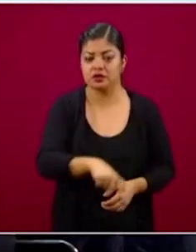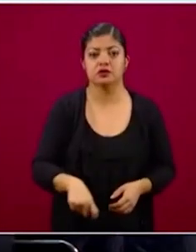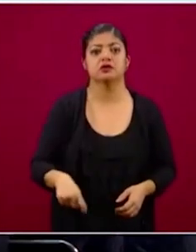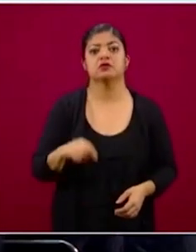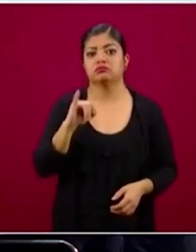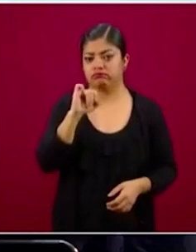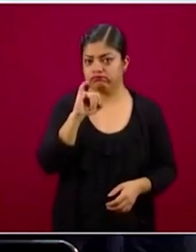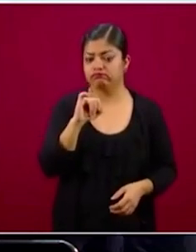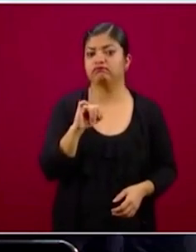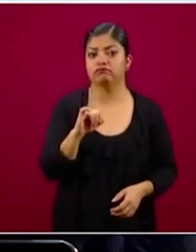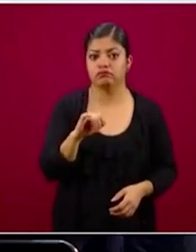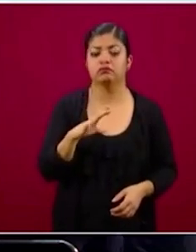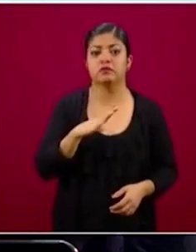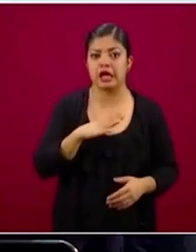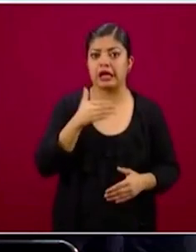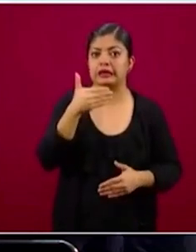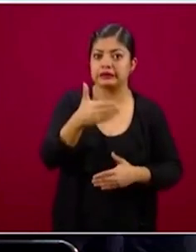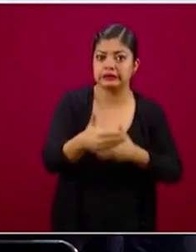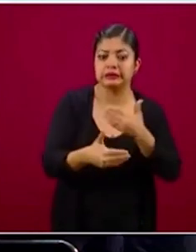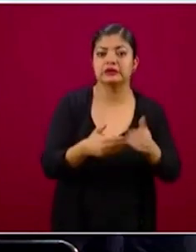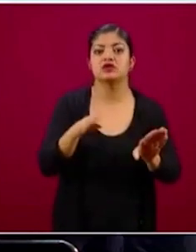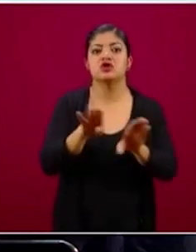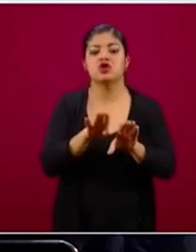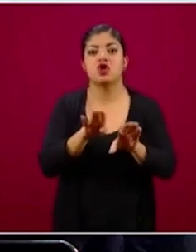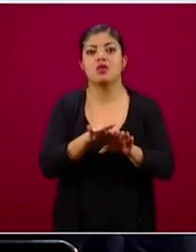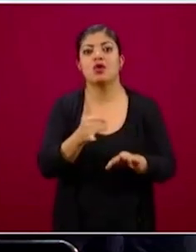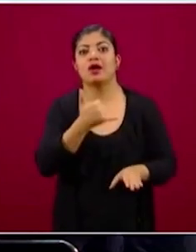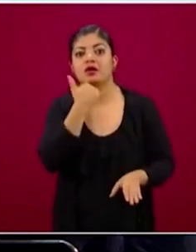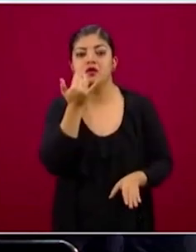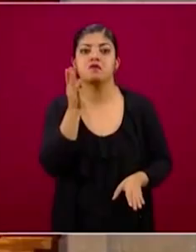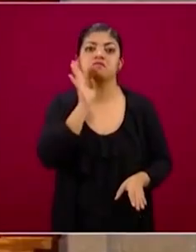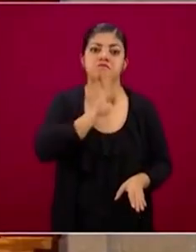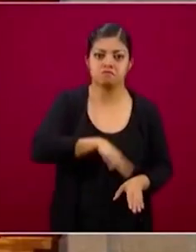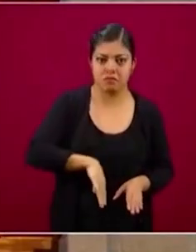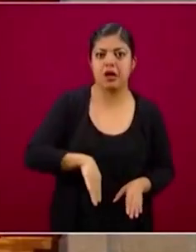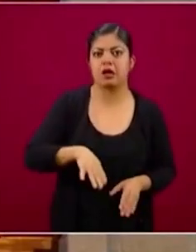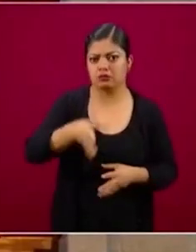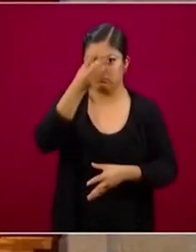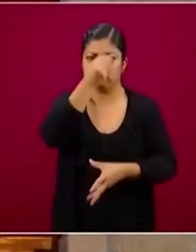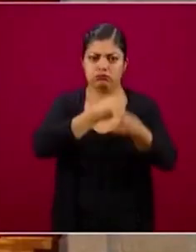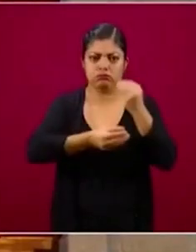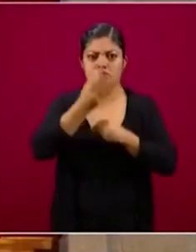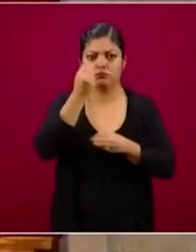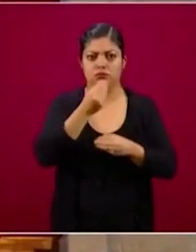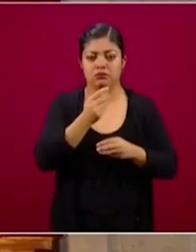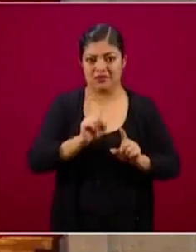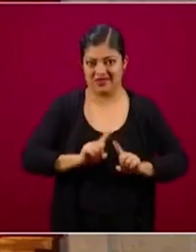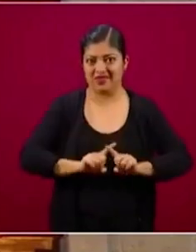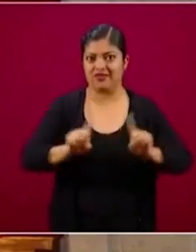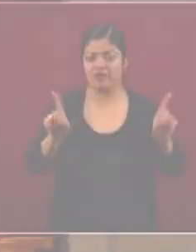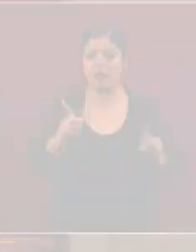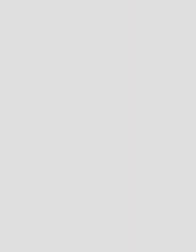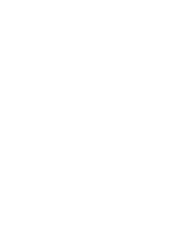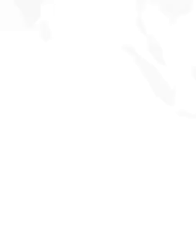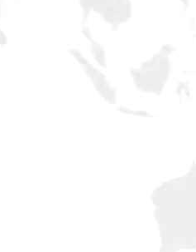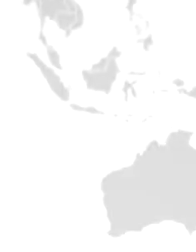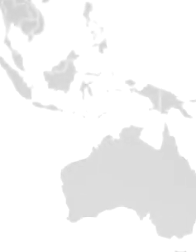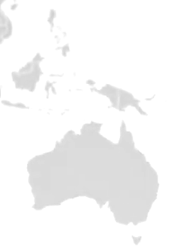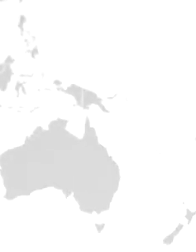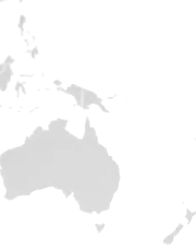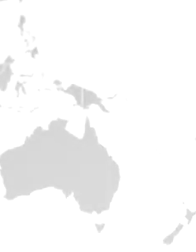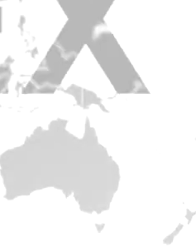hay procesos y curvas de aprendizaje, es hacer las cosas de manera diferente, pero nos ha dado buen resultado.